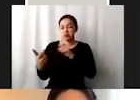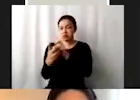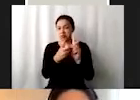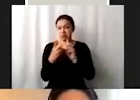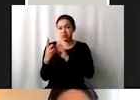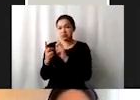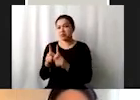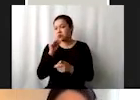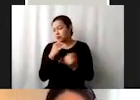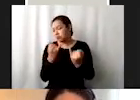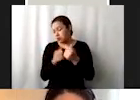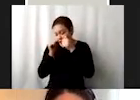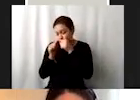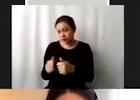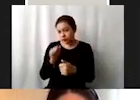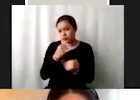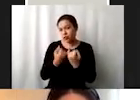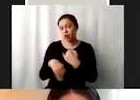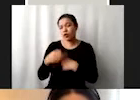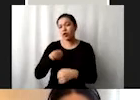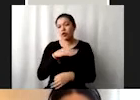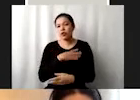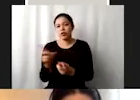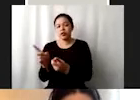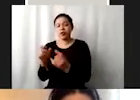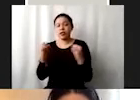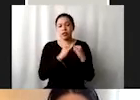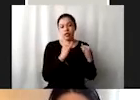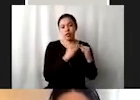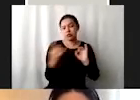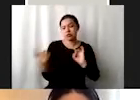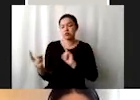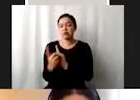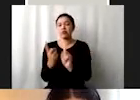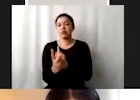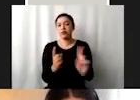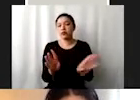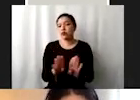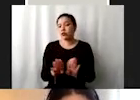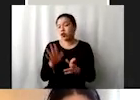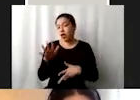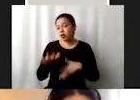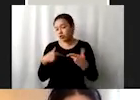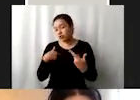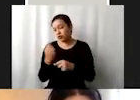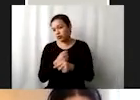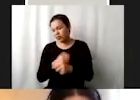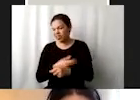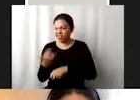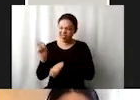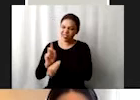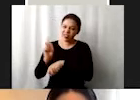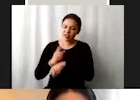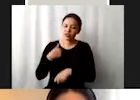y el cómo nos relacionamos con nuestras instituciones. Sé que muchas en la práctica, porque yo misma he trabajado también en sociedad